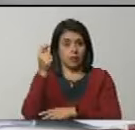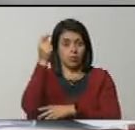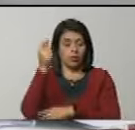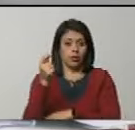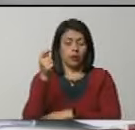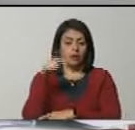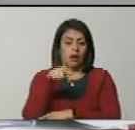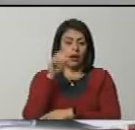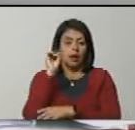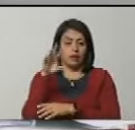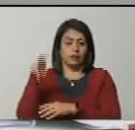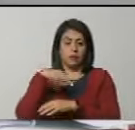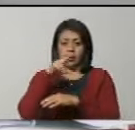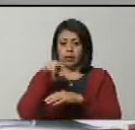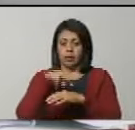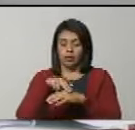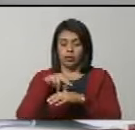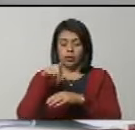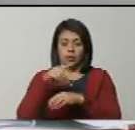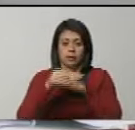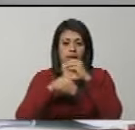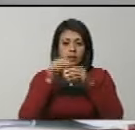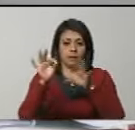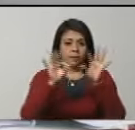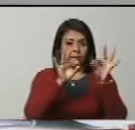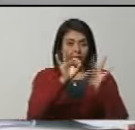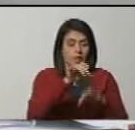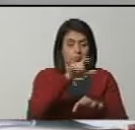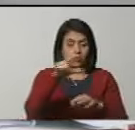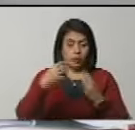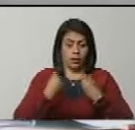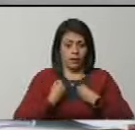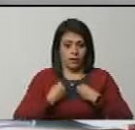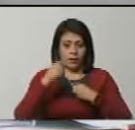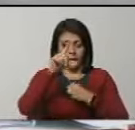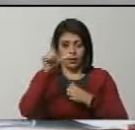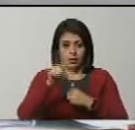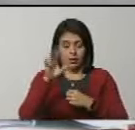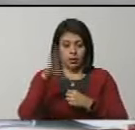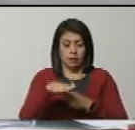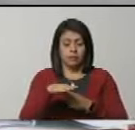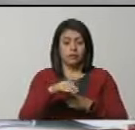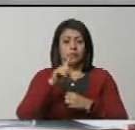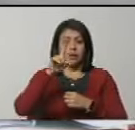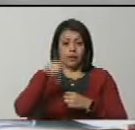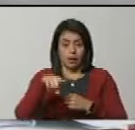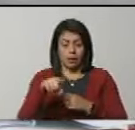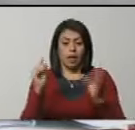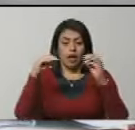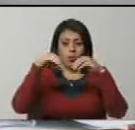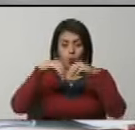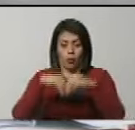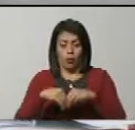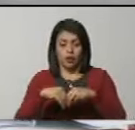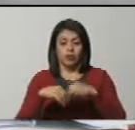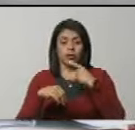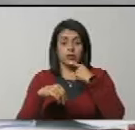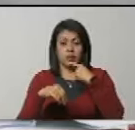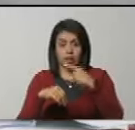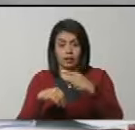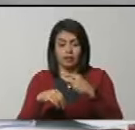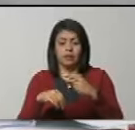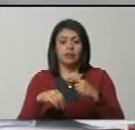en la Asamblea Nacional, que será elegida por los habitantes de esa entidad federal, coma, de conformidad con lo